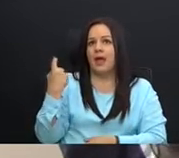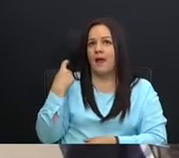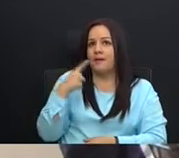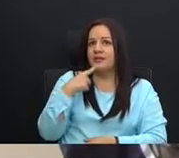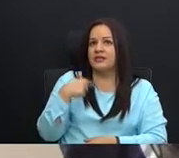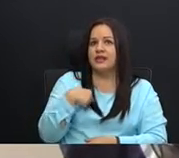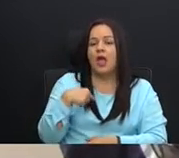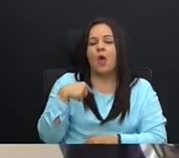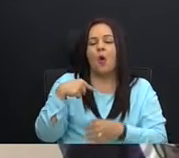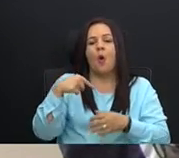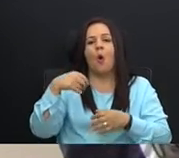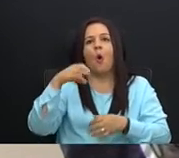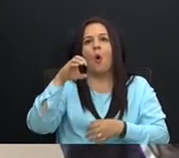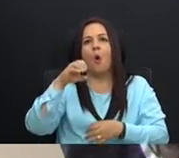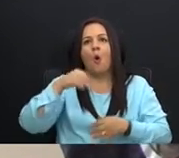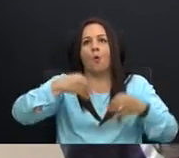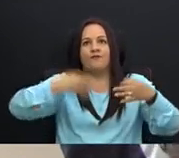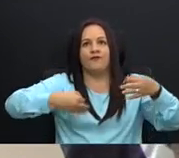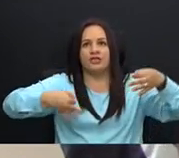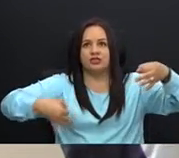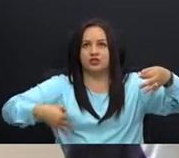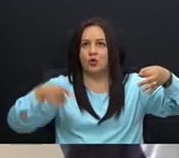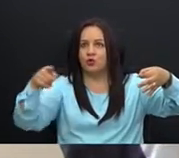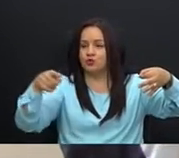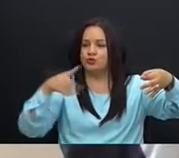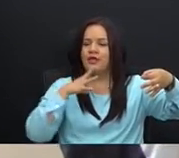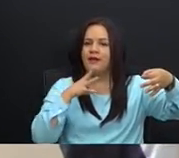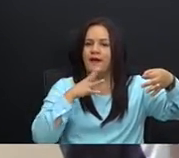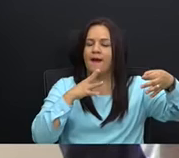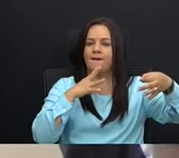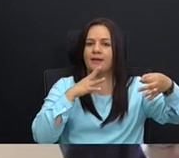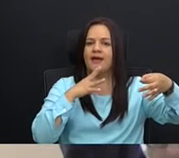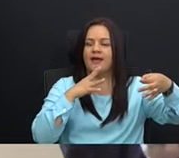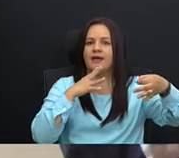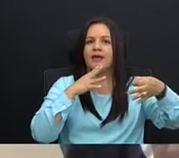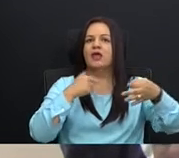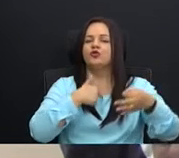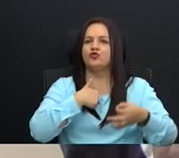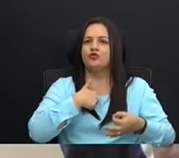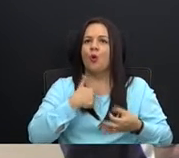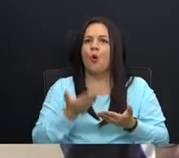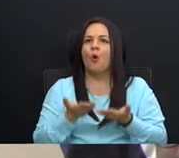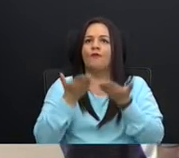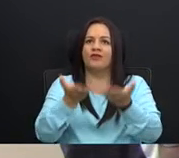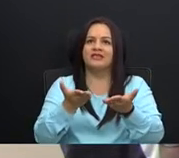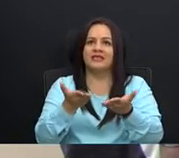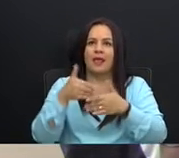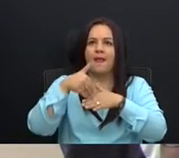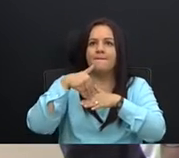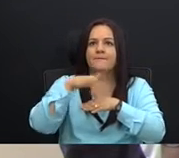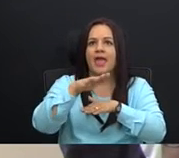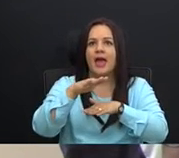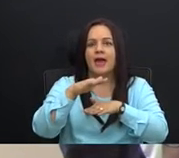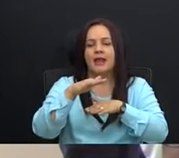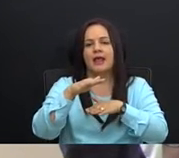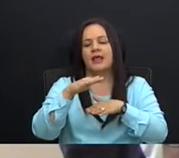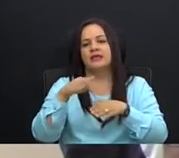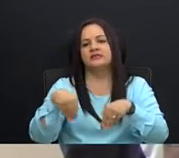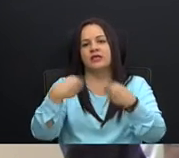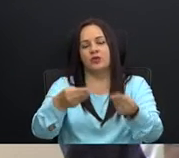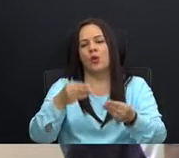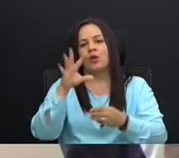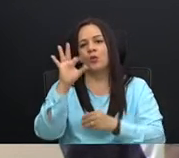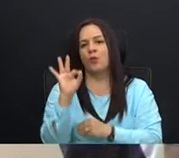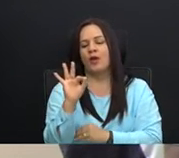que el oficio, a que está usted haciendo referencia, que ofrecí enviar, fue remitido, el 9 de